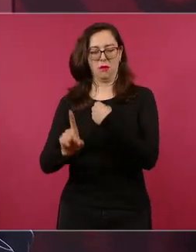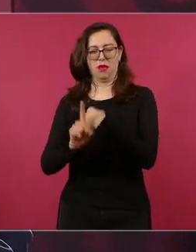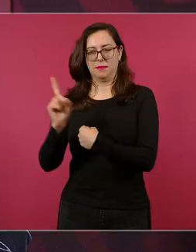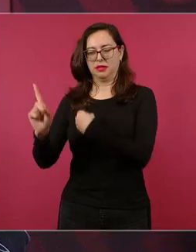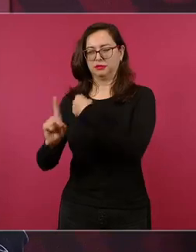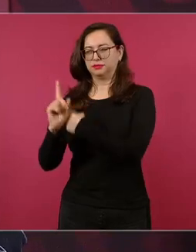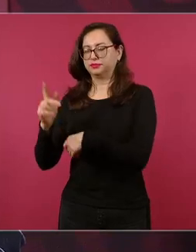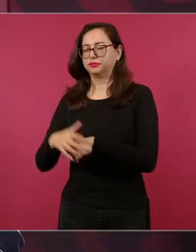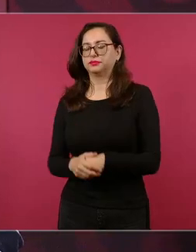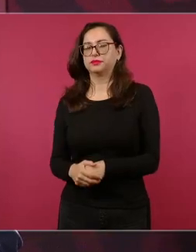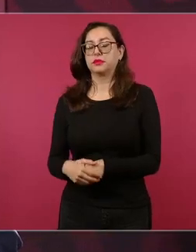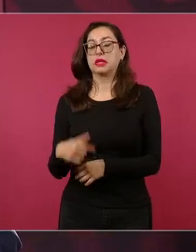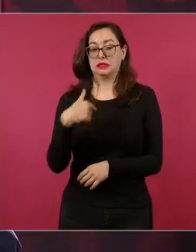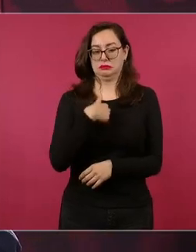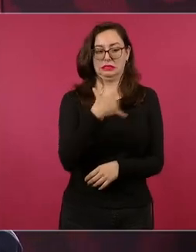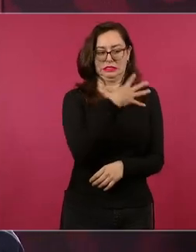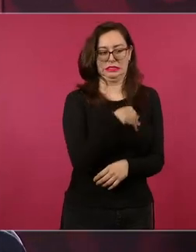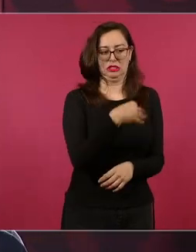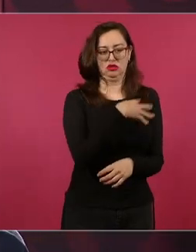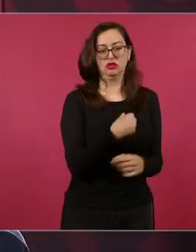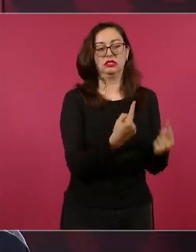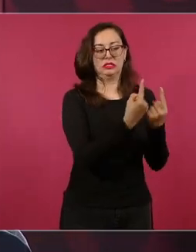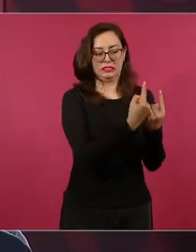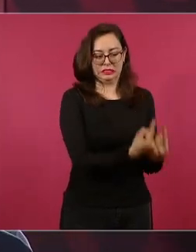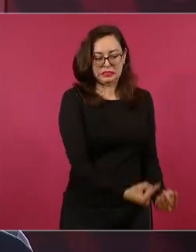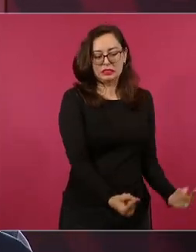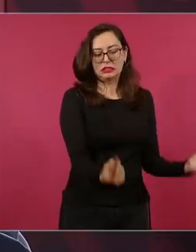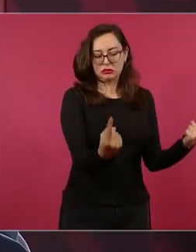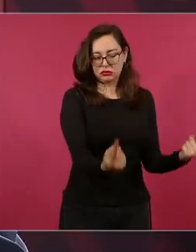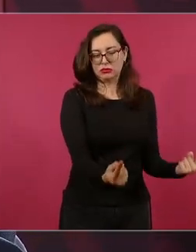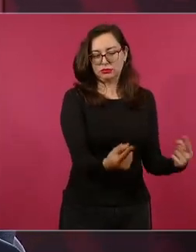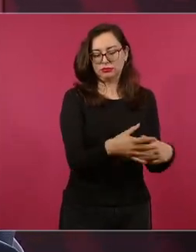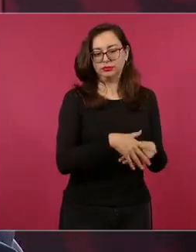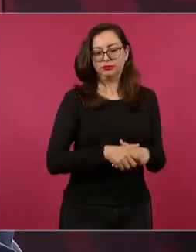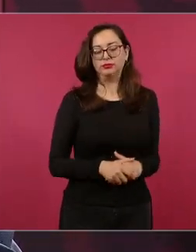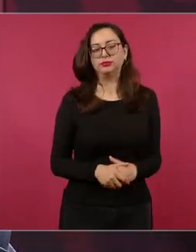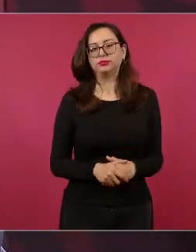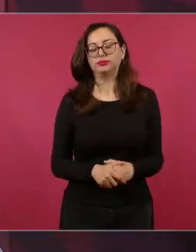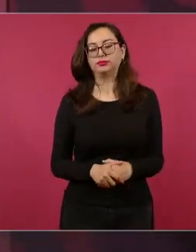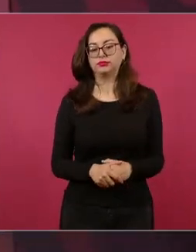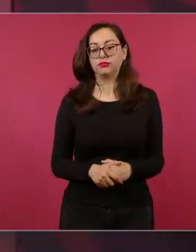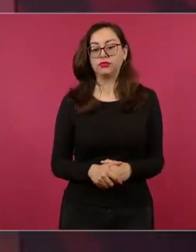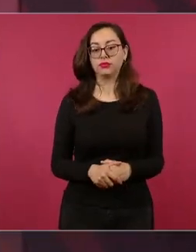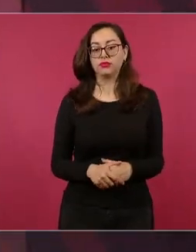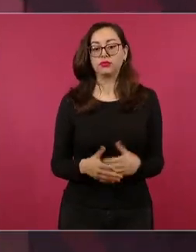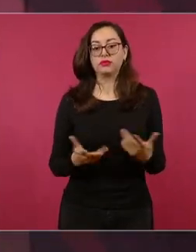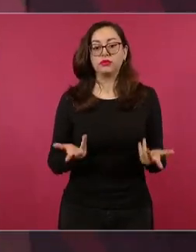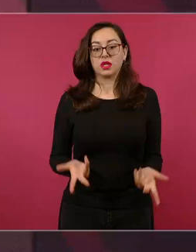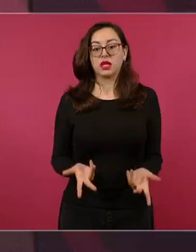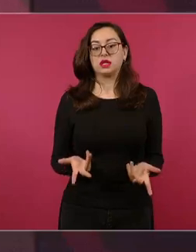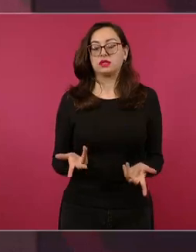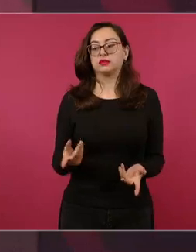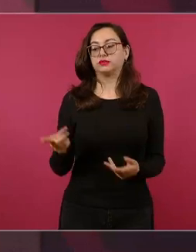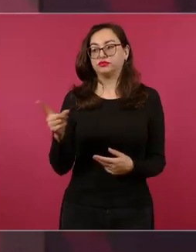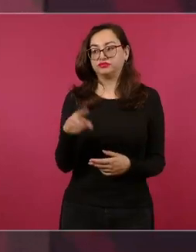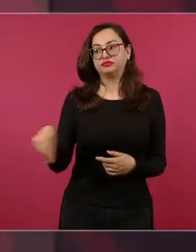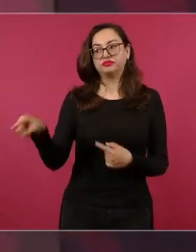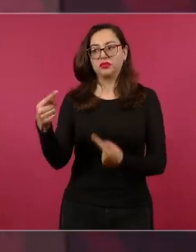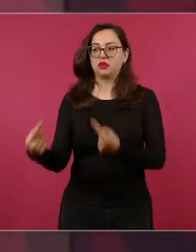este sacaron órdenes de aprehensión mi contra en ese entonces